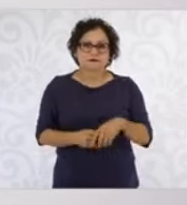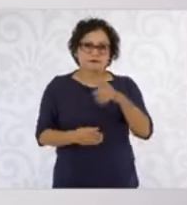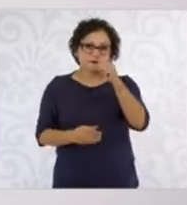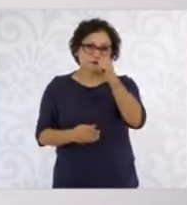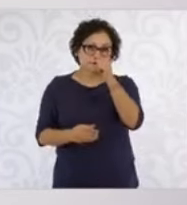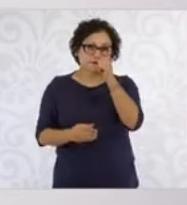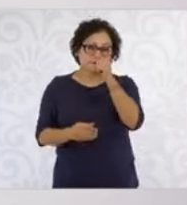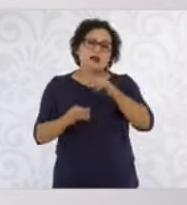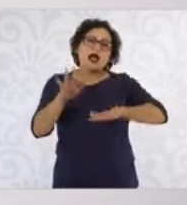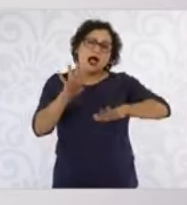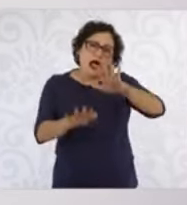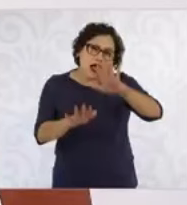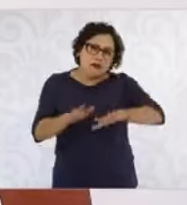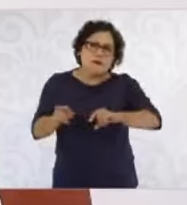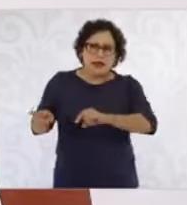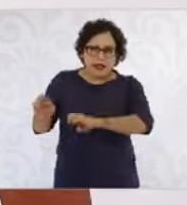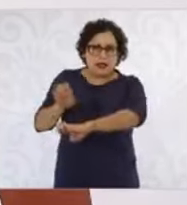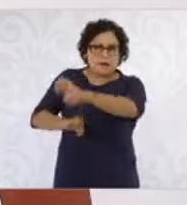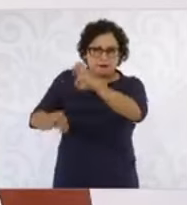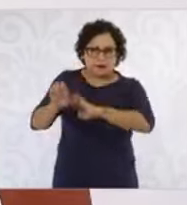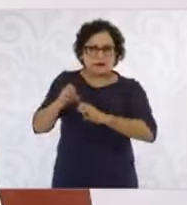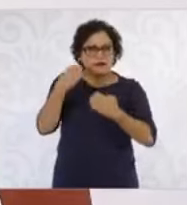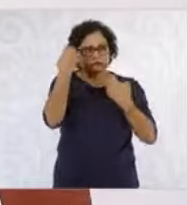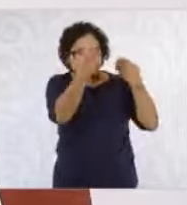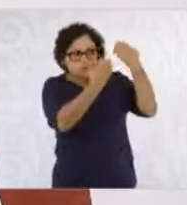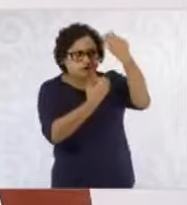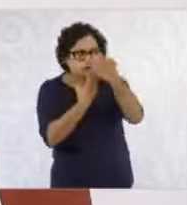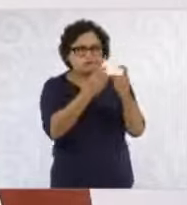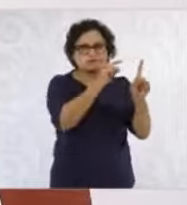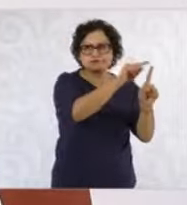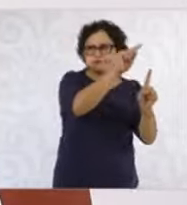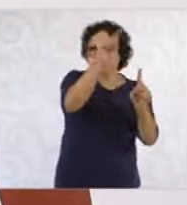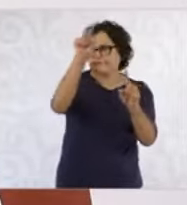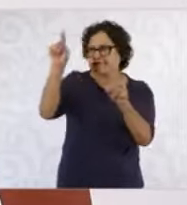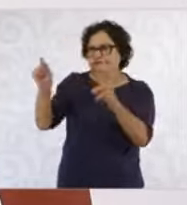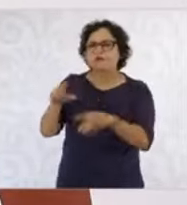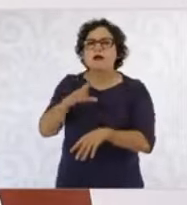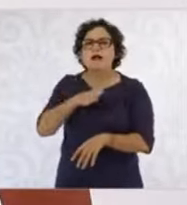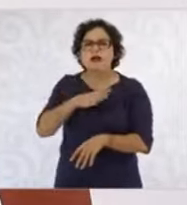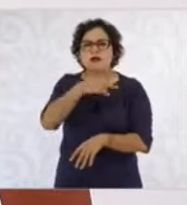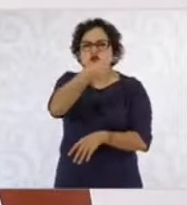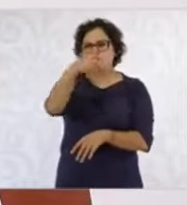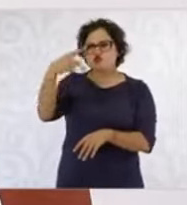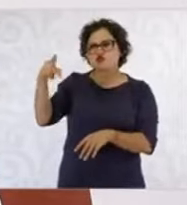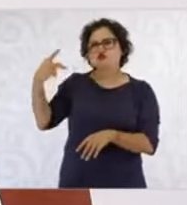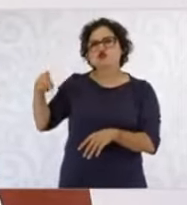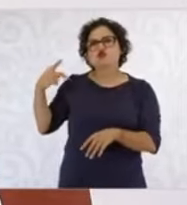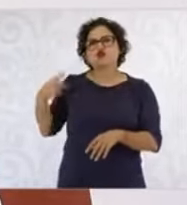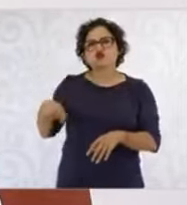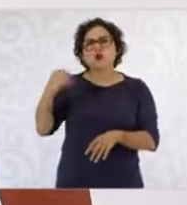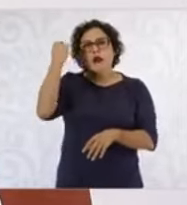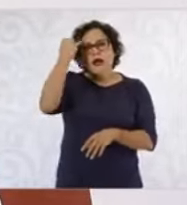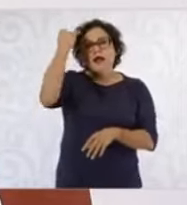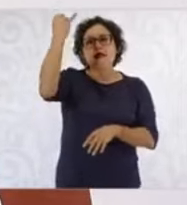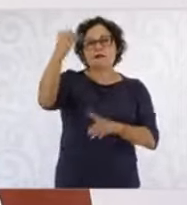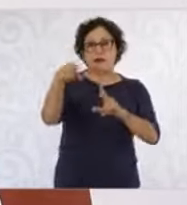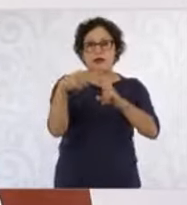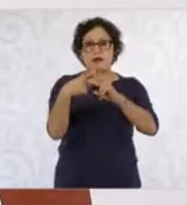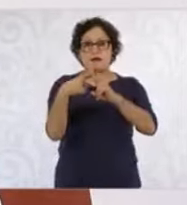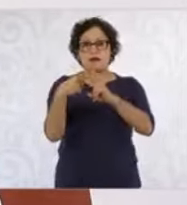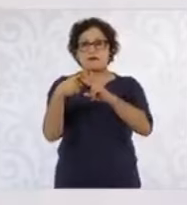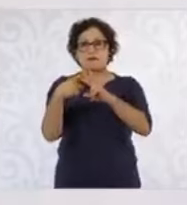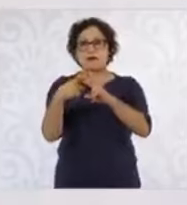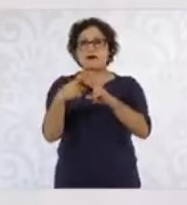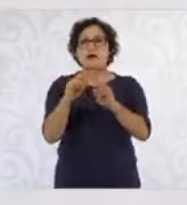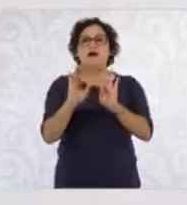calificadoras pues están orientadas a evaluar a partir de un modelo económico, ese